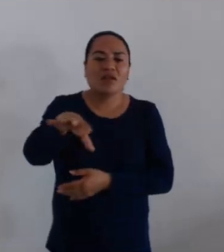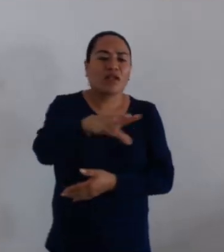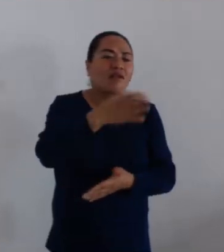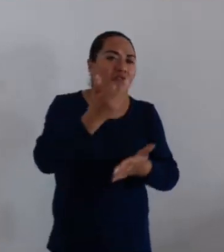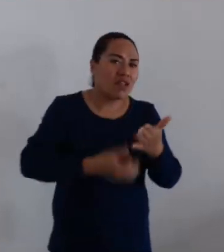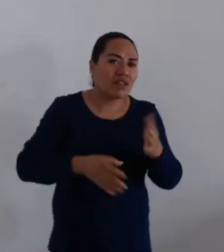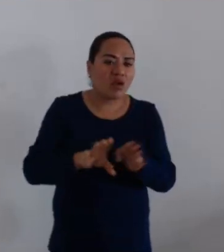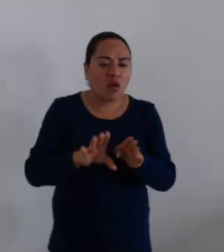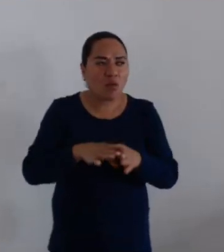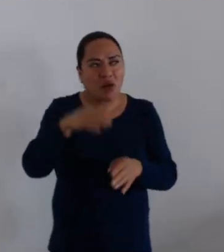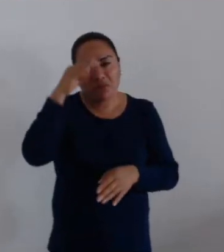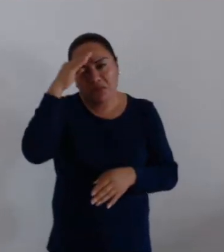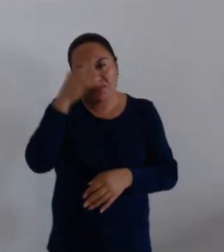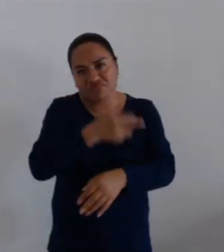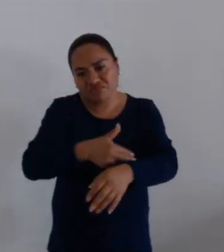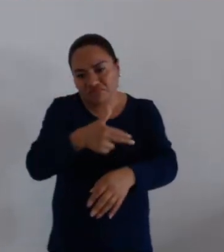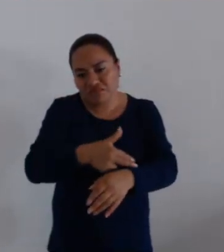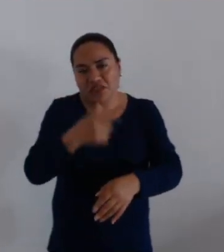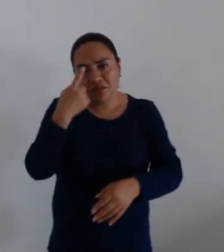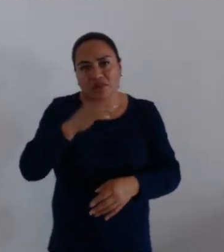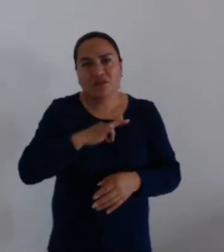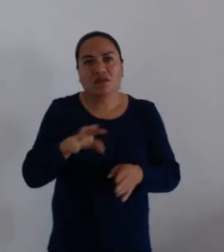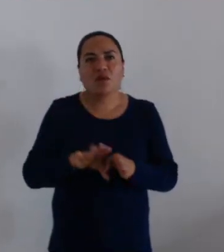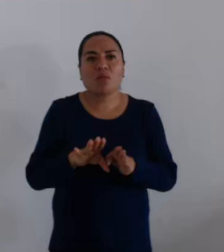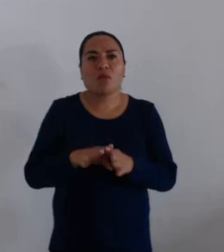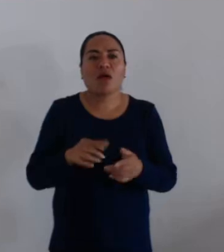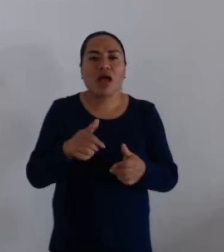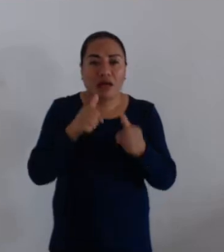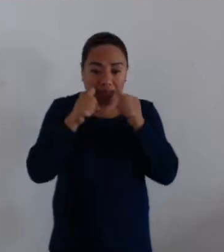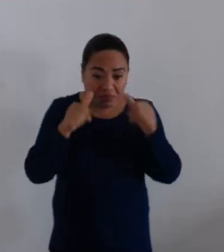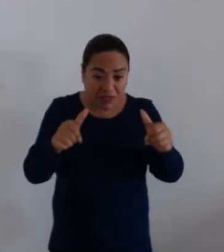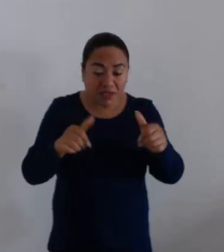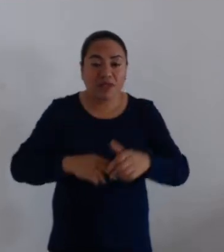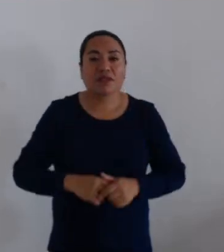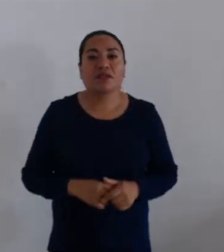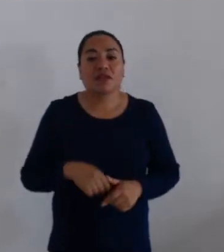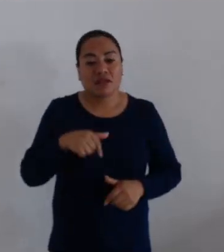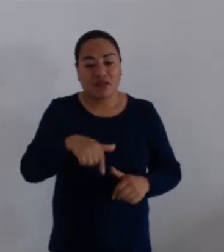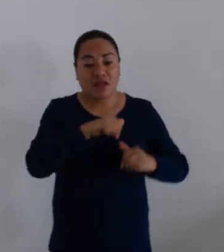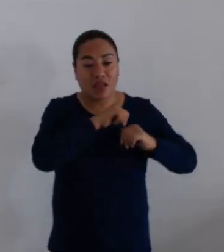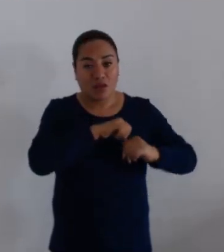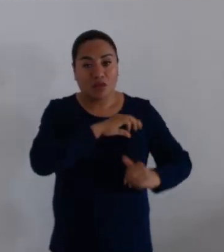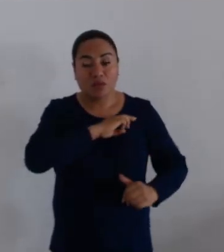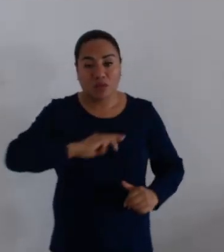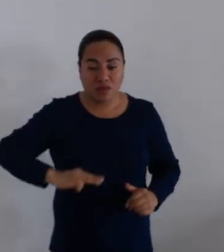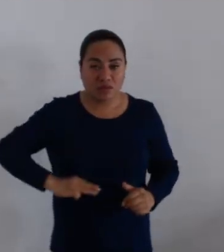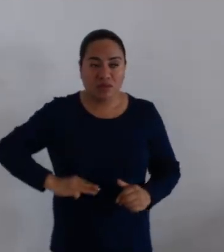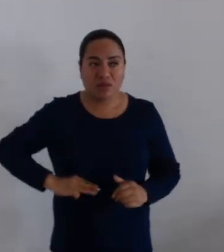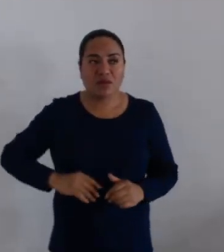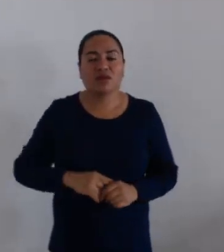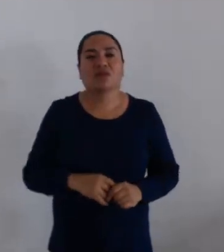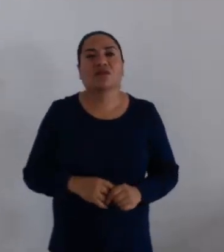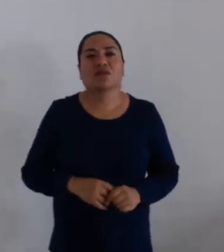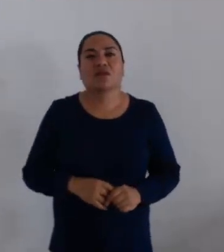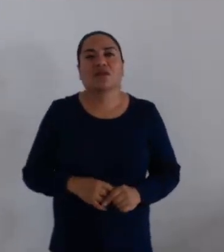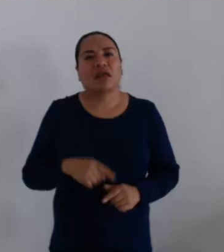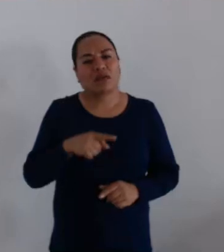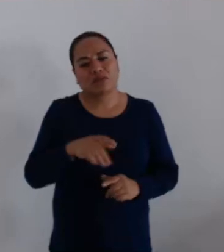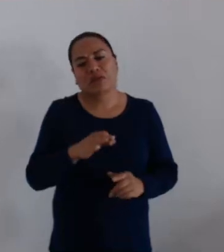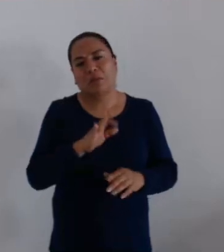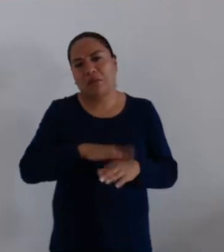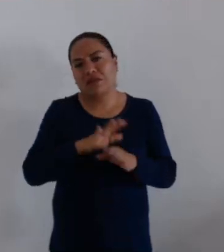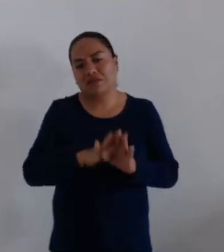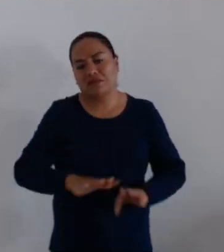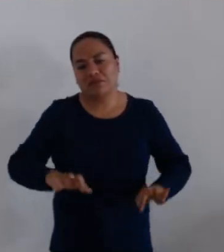y que en algún momento no se le puede dar ningún servicio. Creo que este cabildo puede dejar un punto medular precisamente